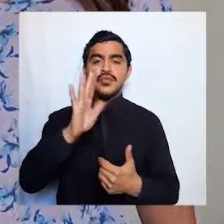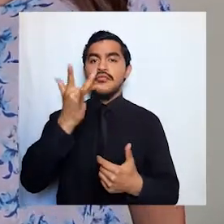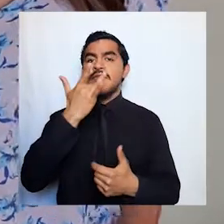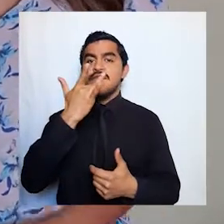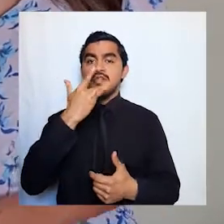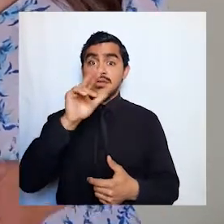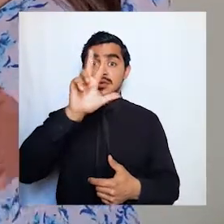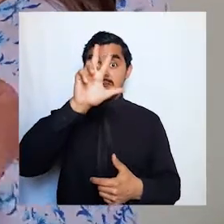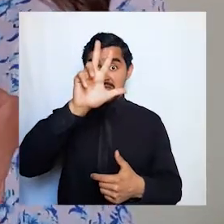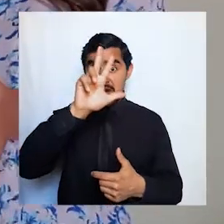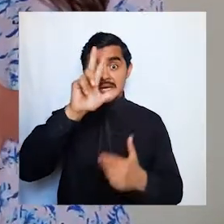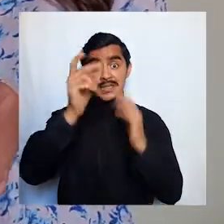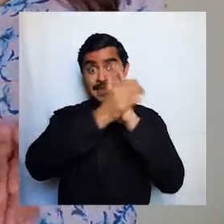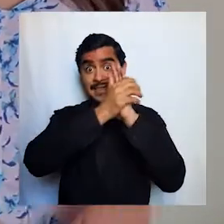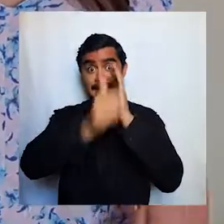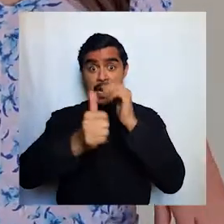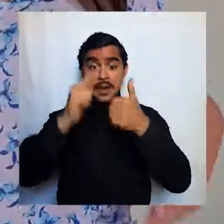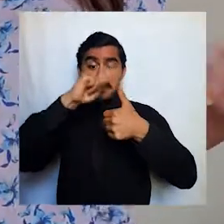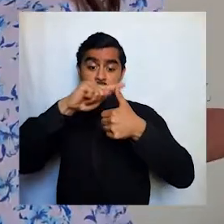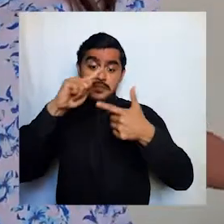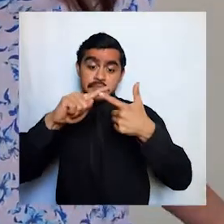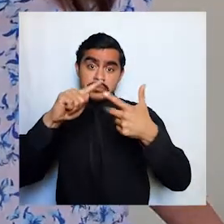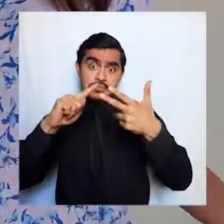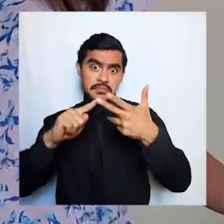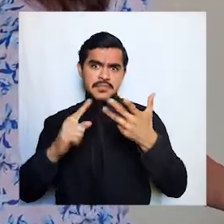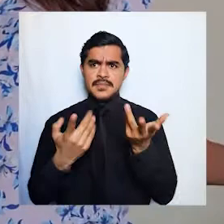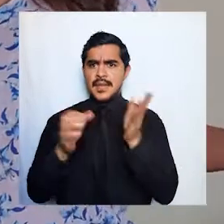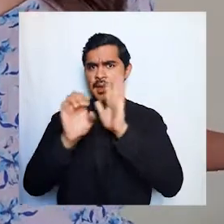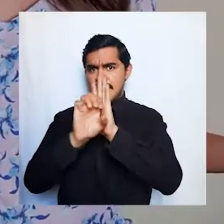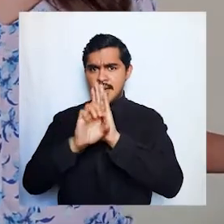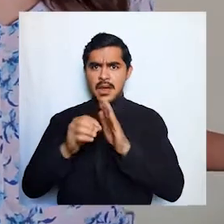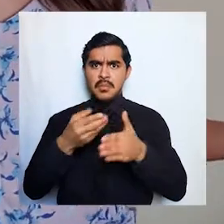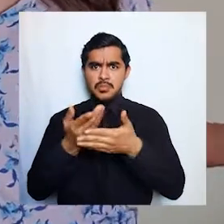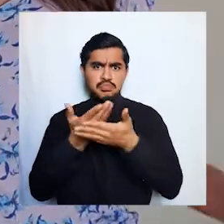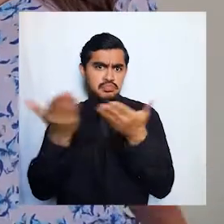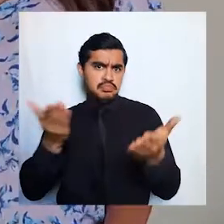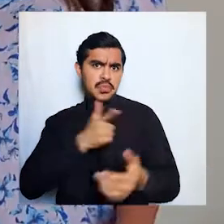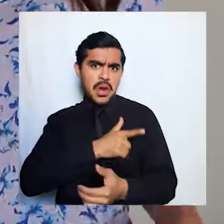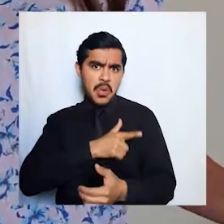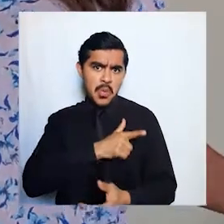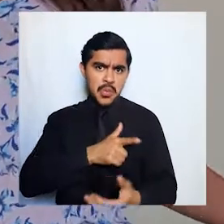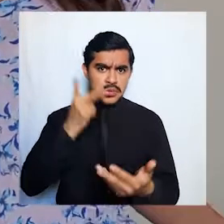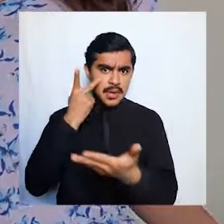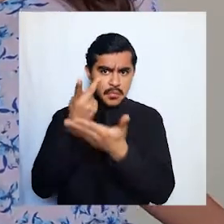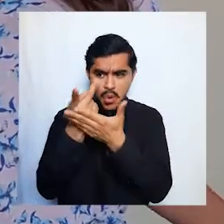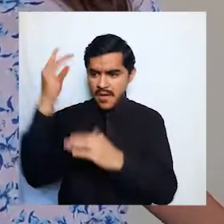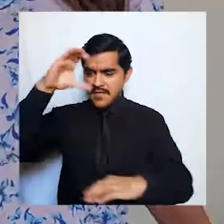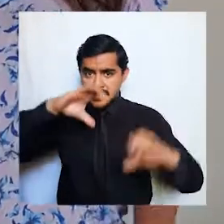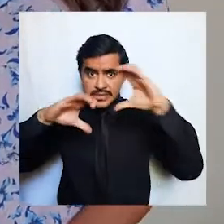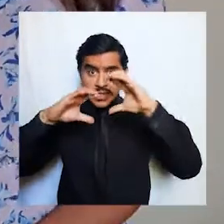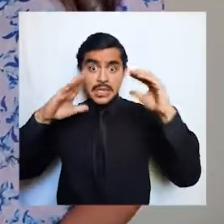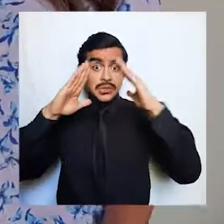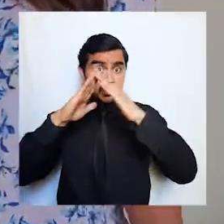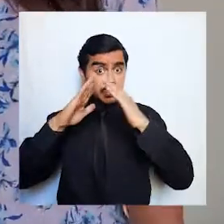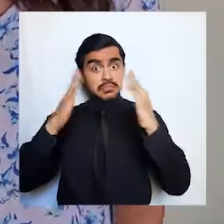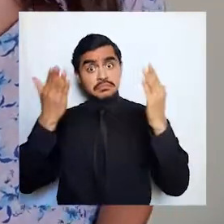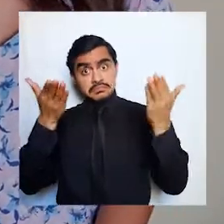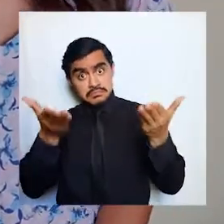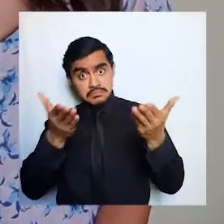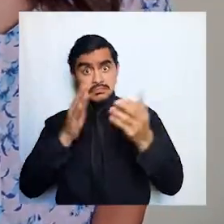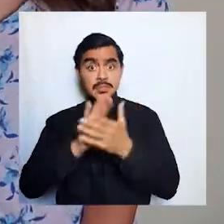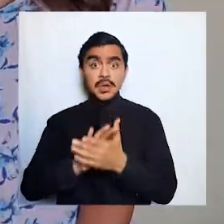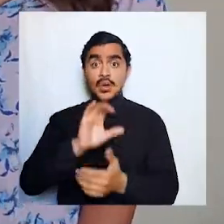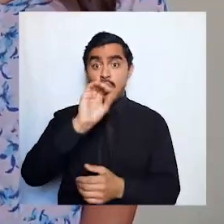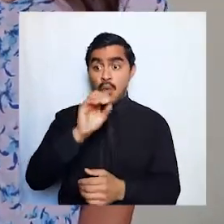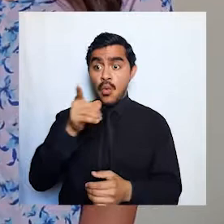uno dos o tres dentro de esos talentos puede ser digamos que te gusta hacer proyectos científicos en casa eso puede ser uno o digamos que son de las